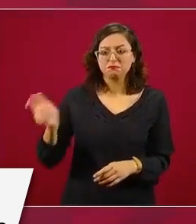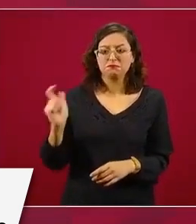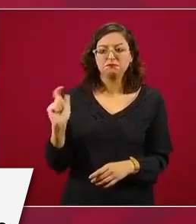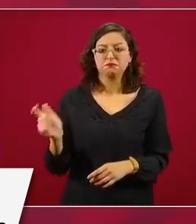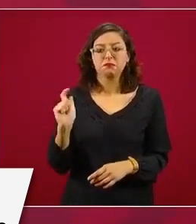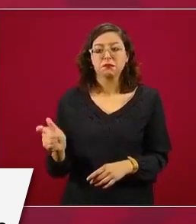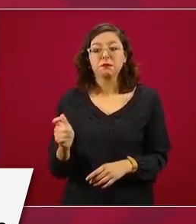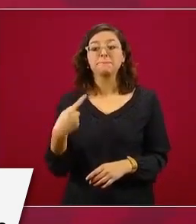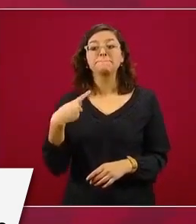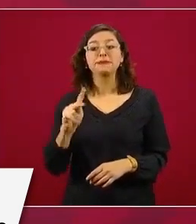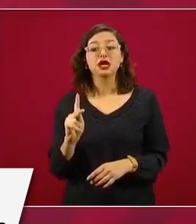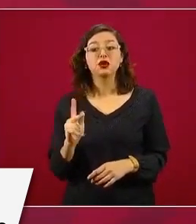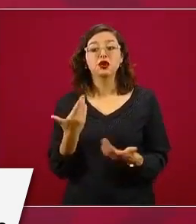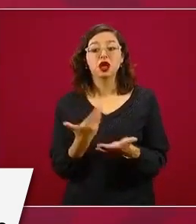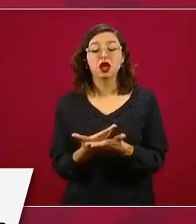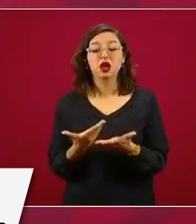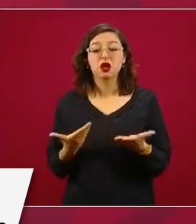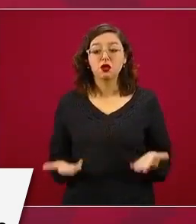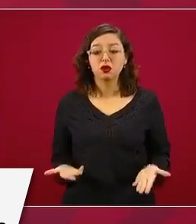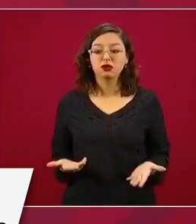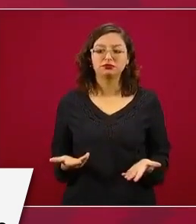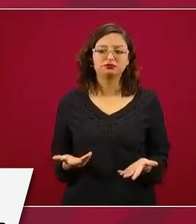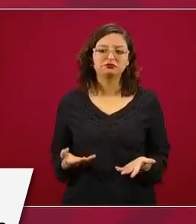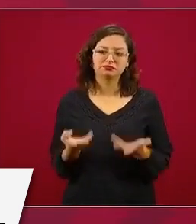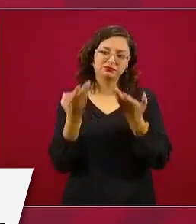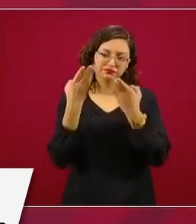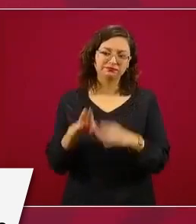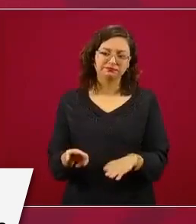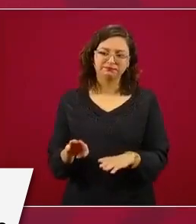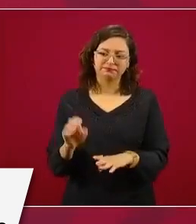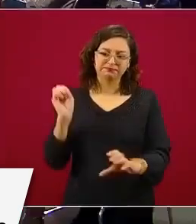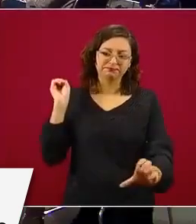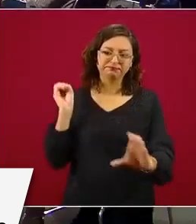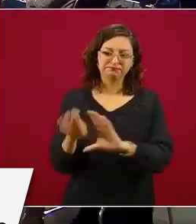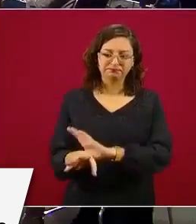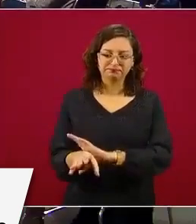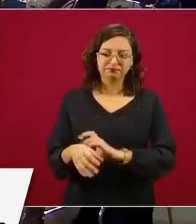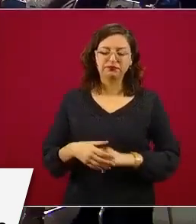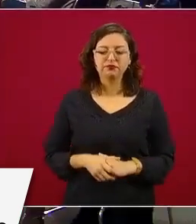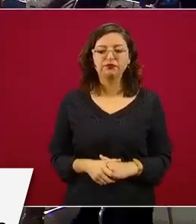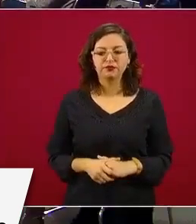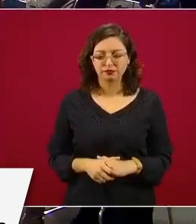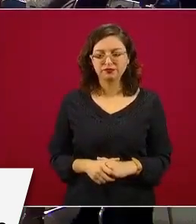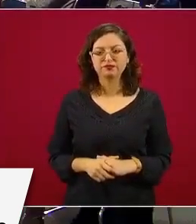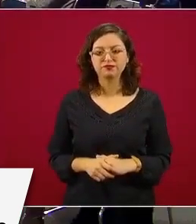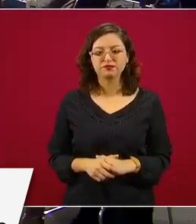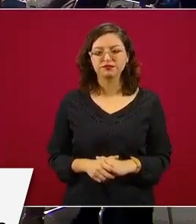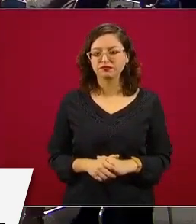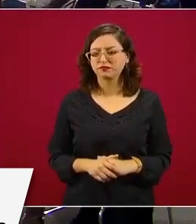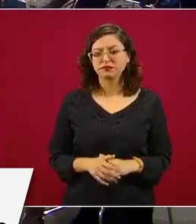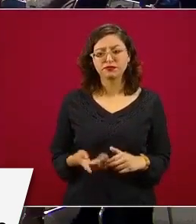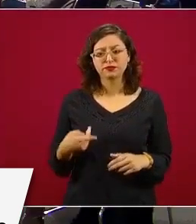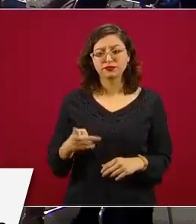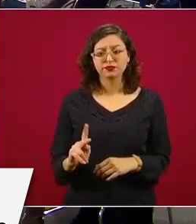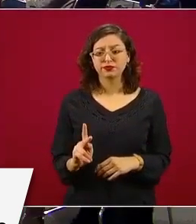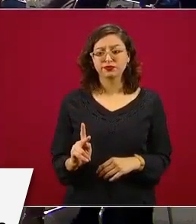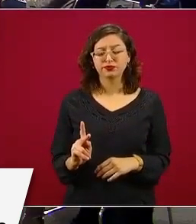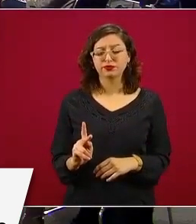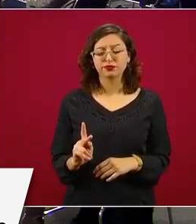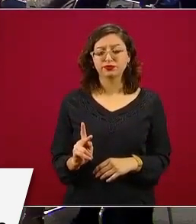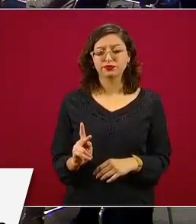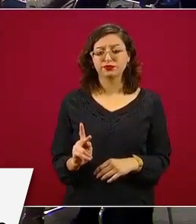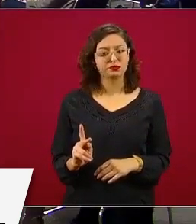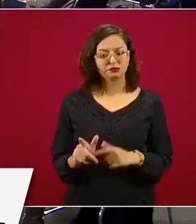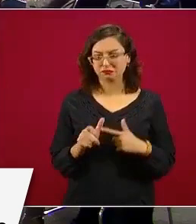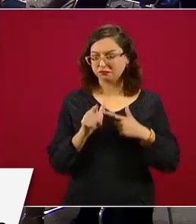que ahora va a ser con la cuenta. Con la tarjeta bancaria, perfecto. Pero no